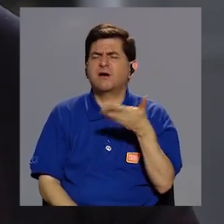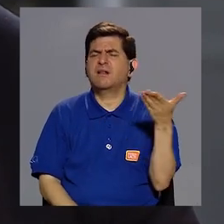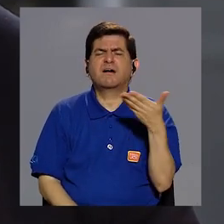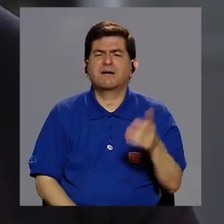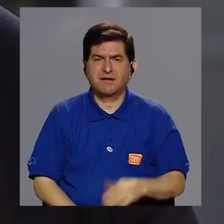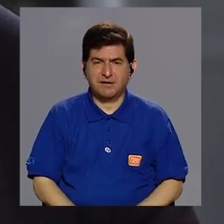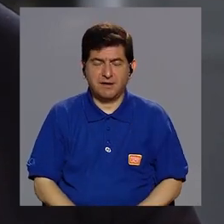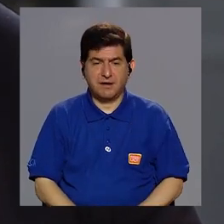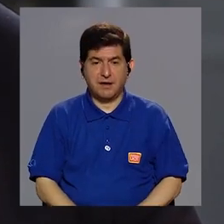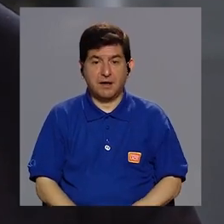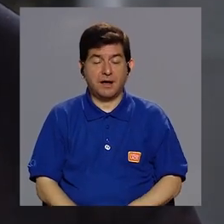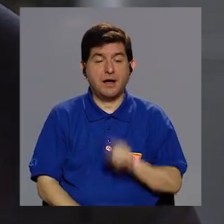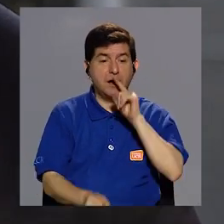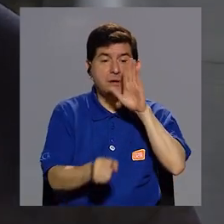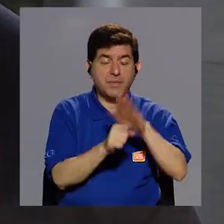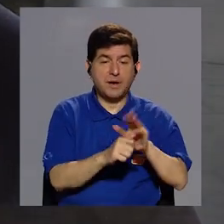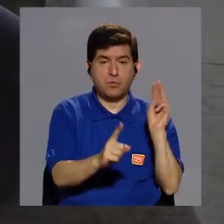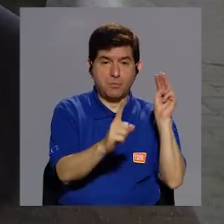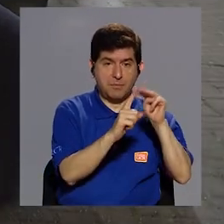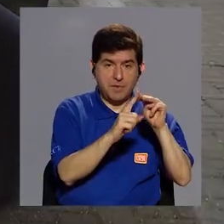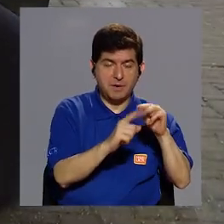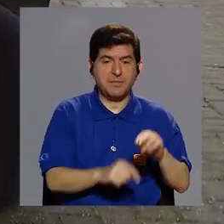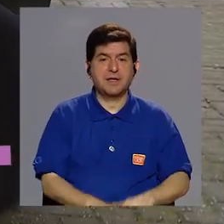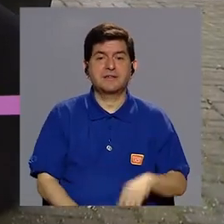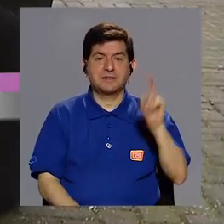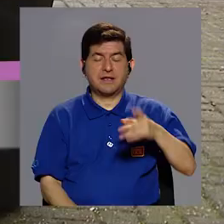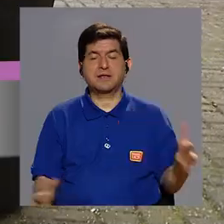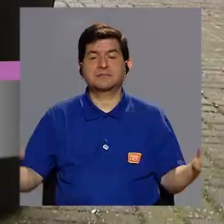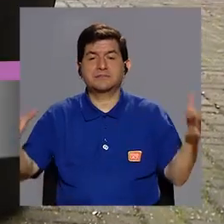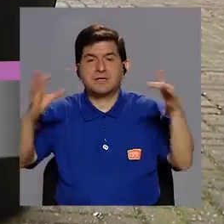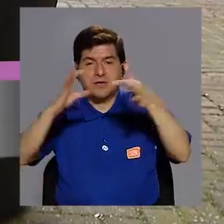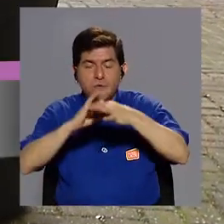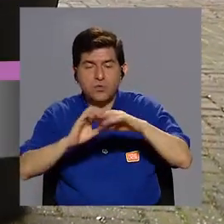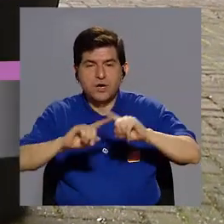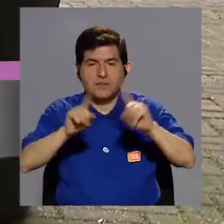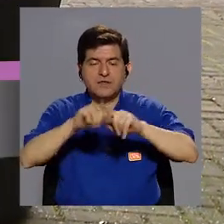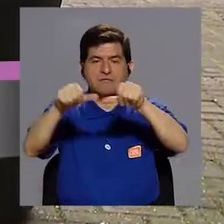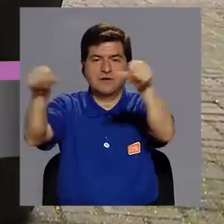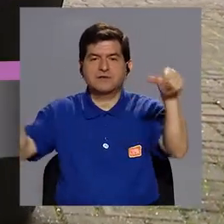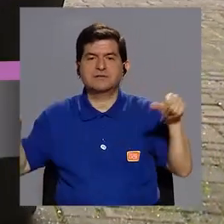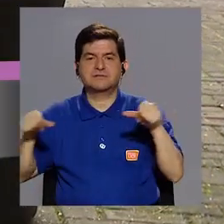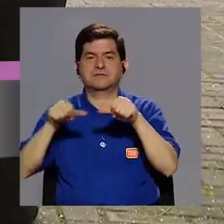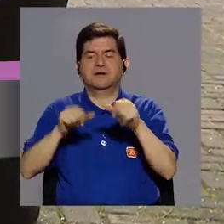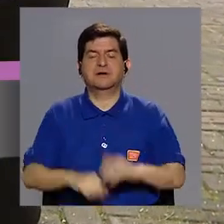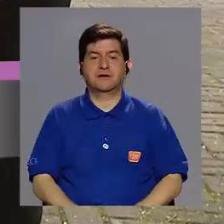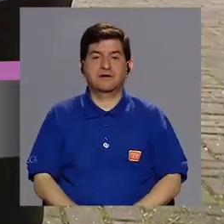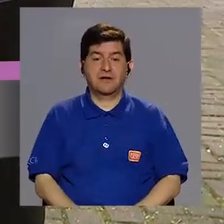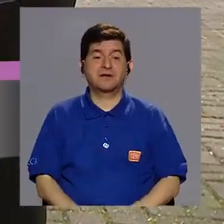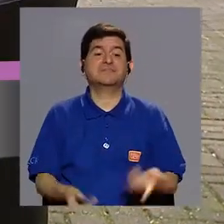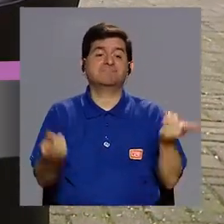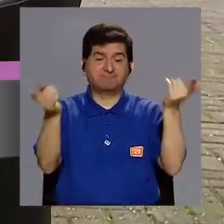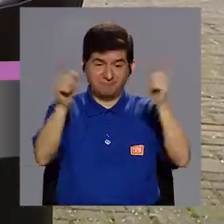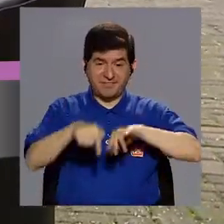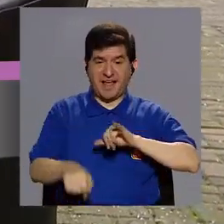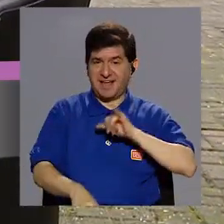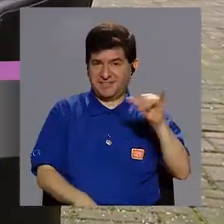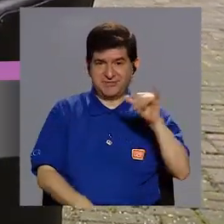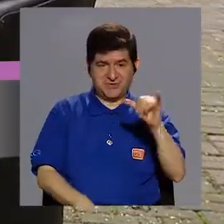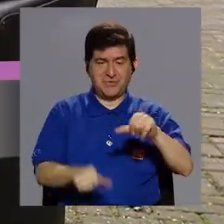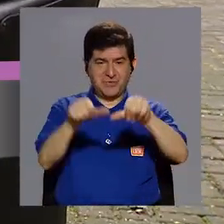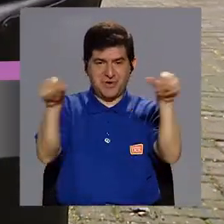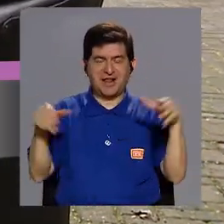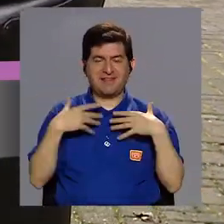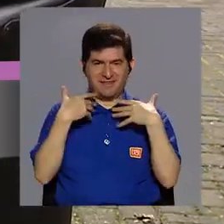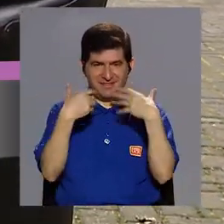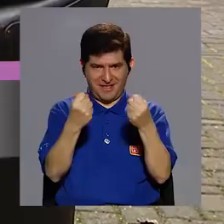está diciendo es que para lograr una meta en un sector, tenemos que vincular a otros sectores. Y este también es el caso